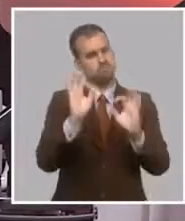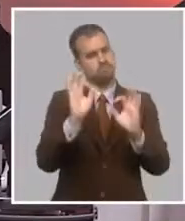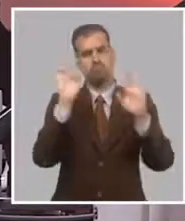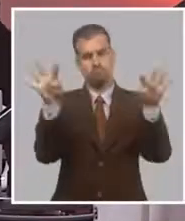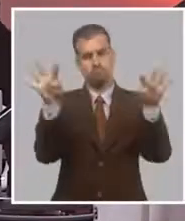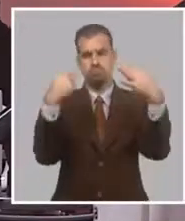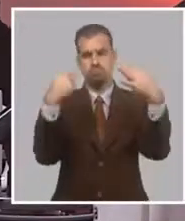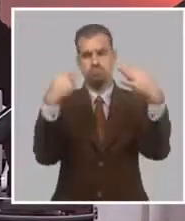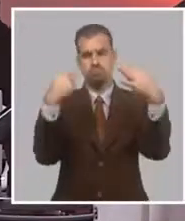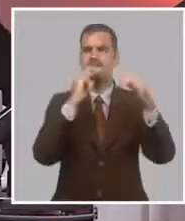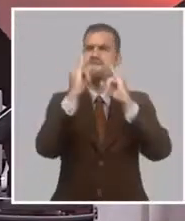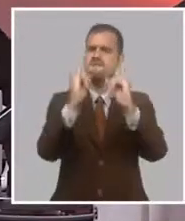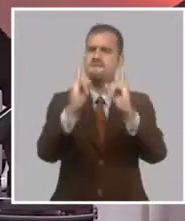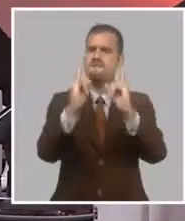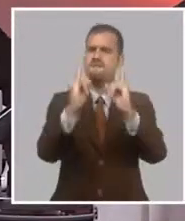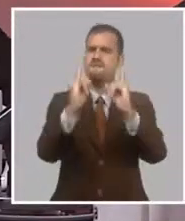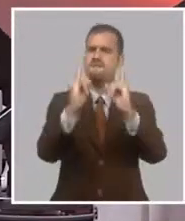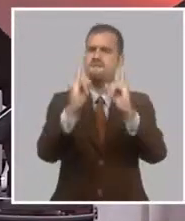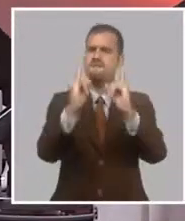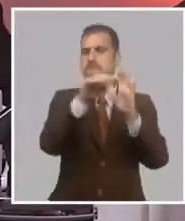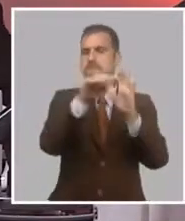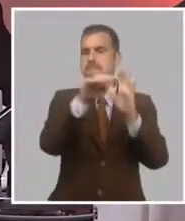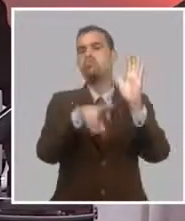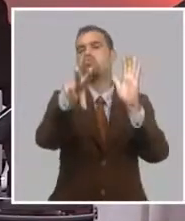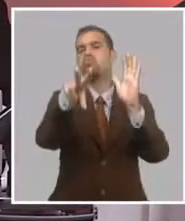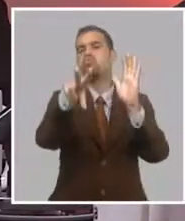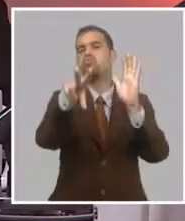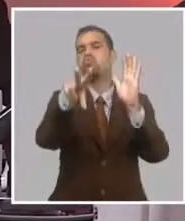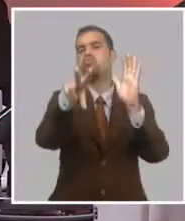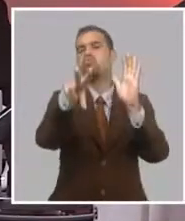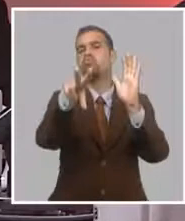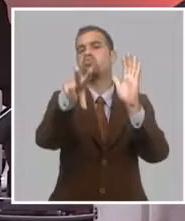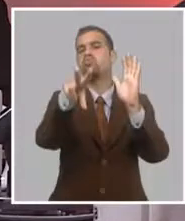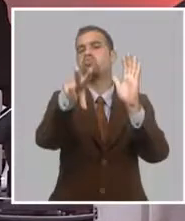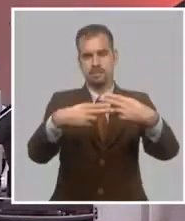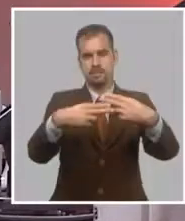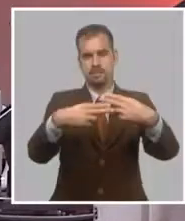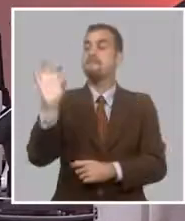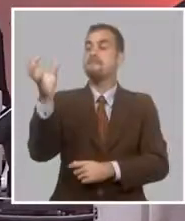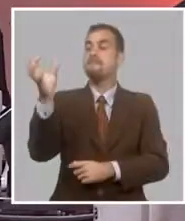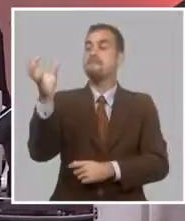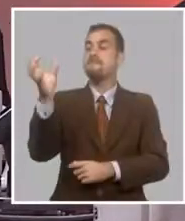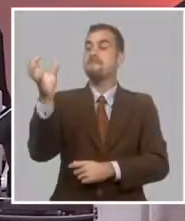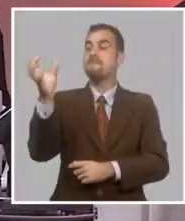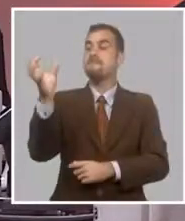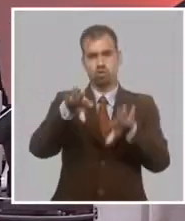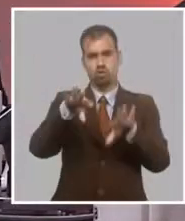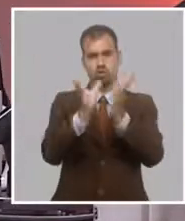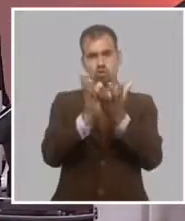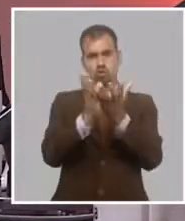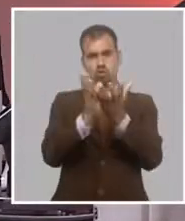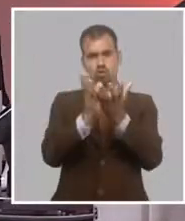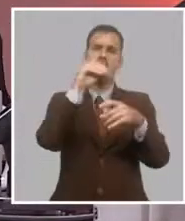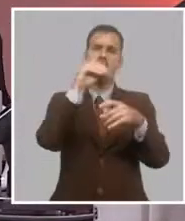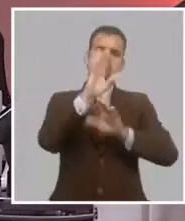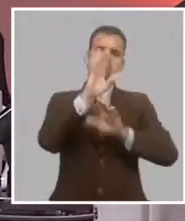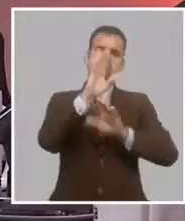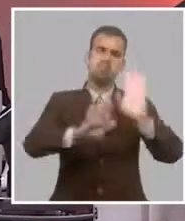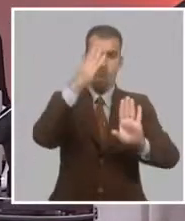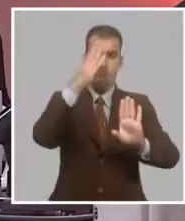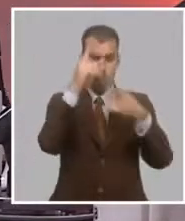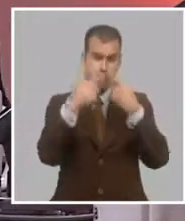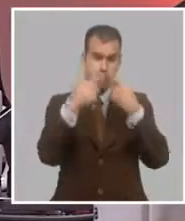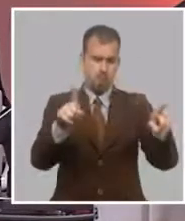tengan detalles de primera mano de estas medidas adoptadas por nuestro gobierno, y que el banco y todo el sistema de seguros en el país pues